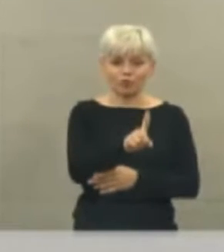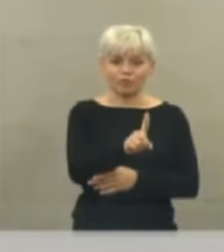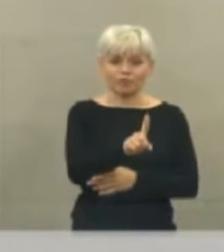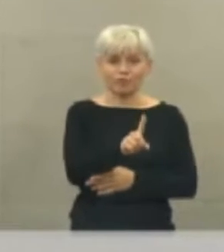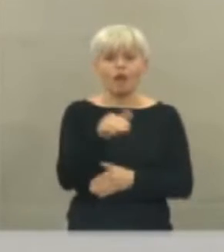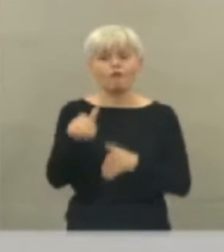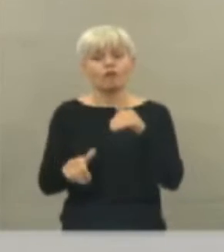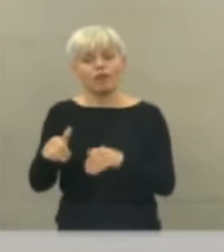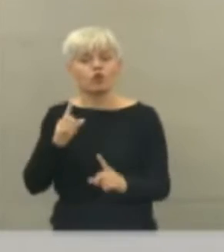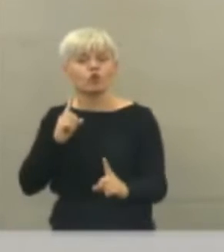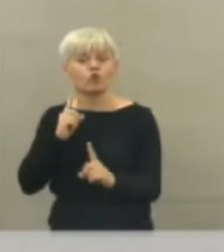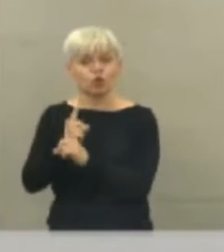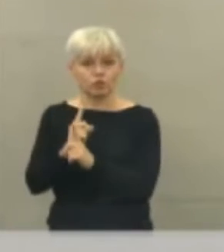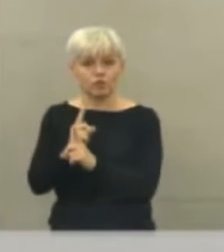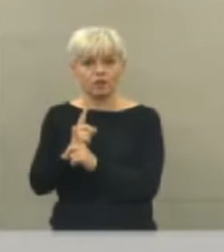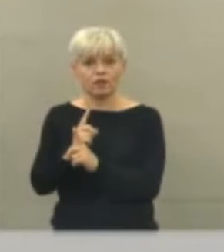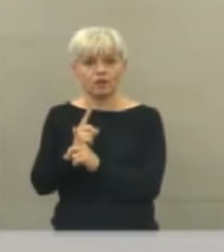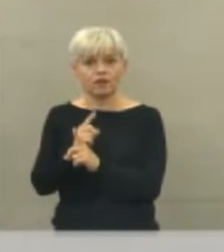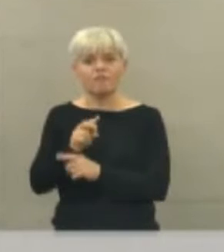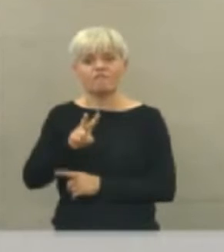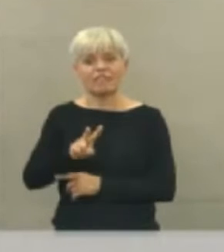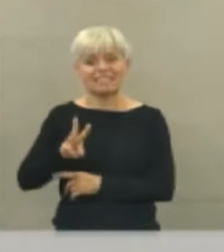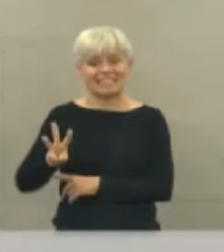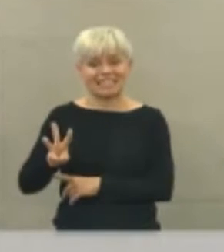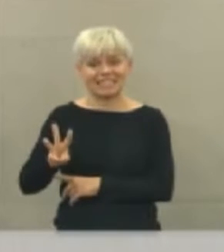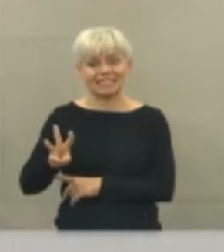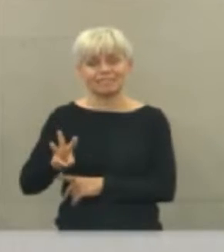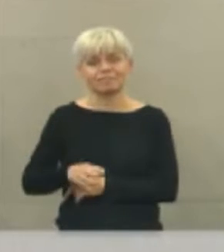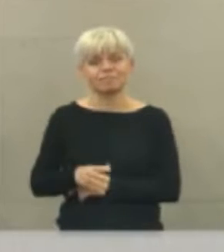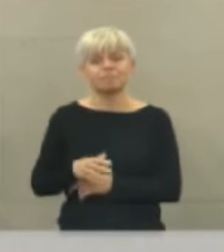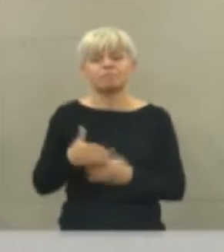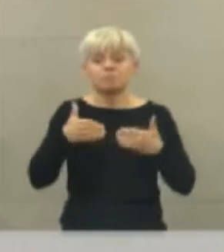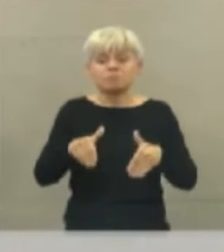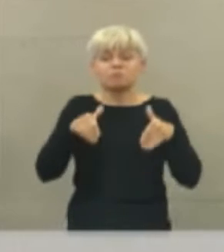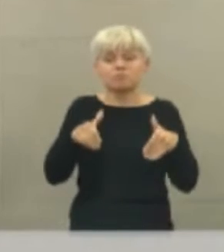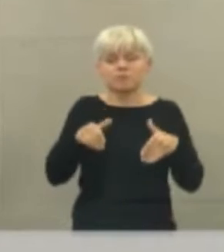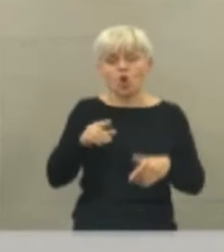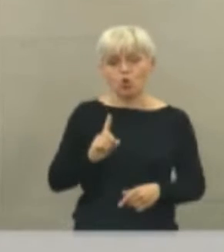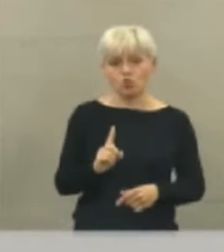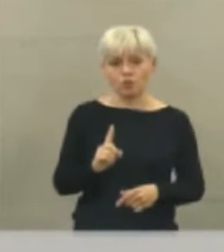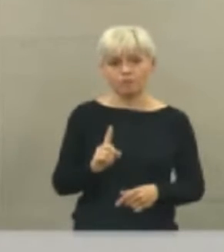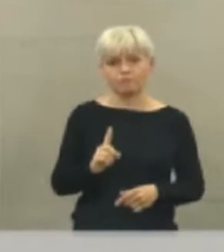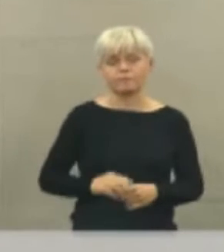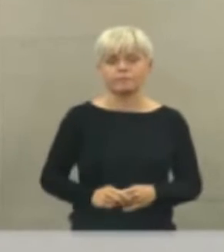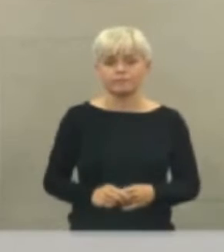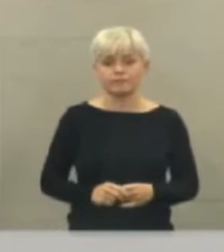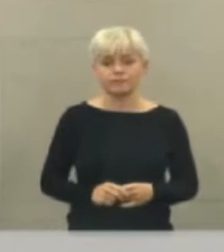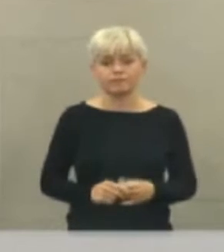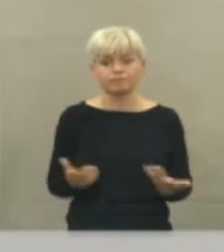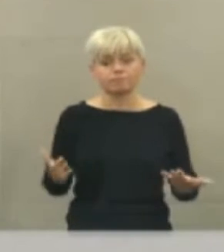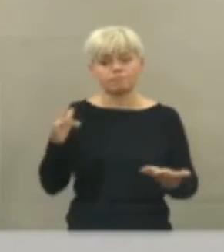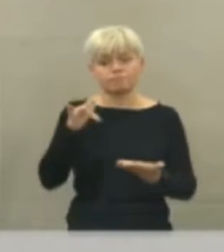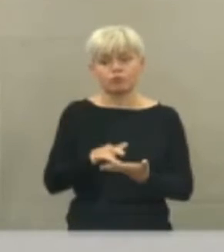Votos en contra de la moción, 23. Abstenciones, 1. No habiendo